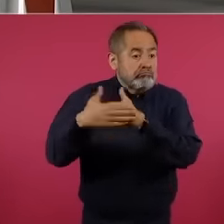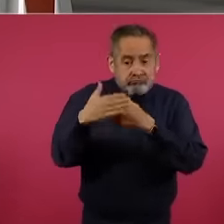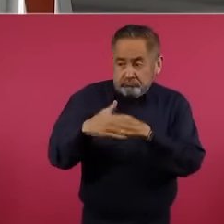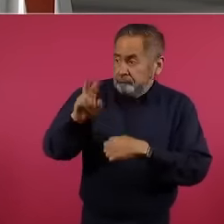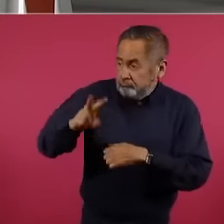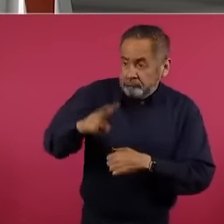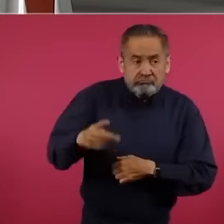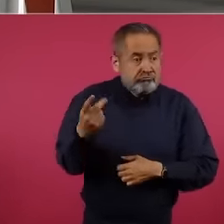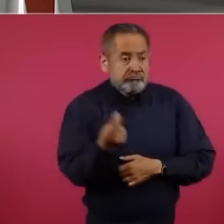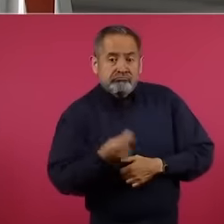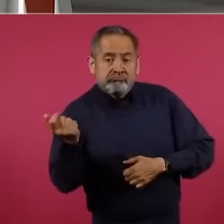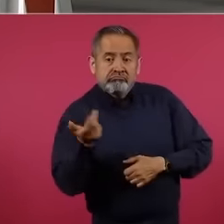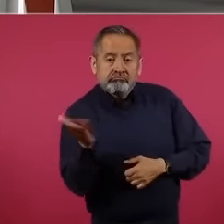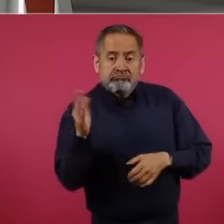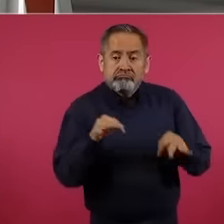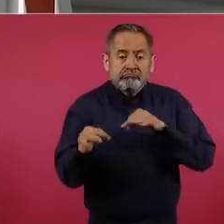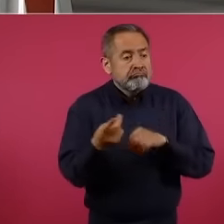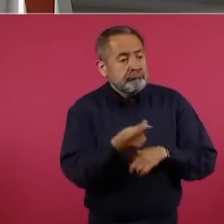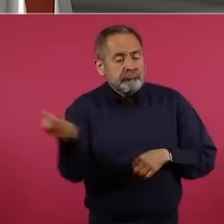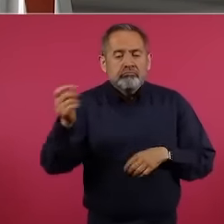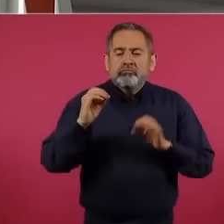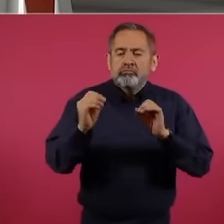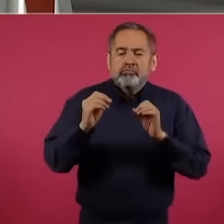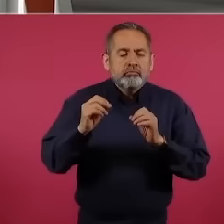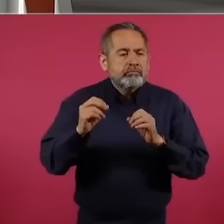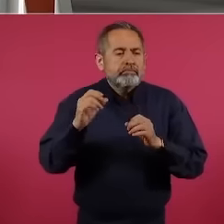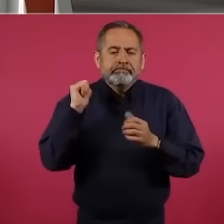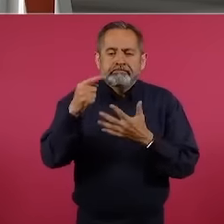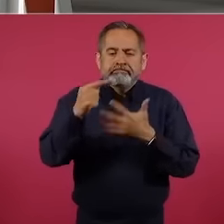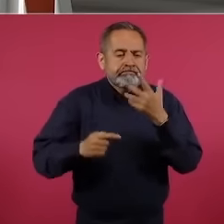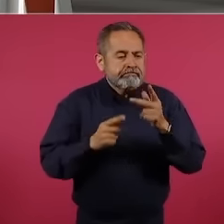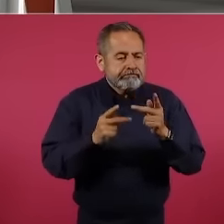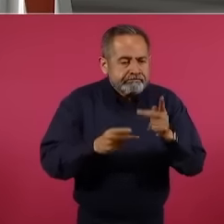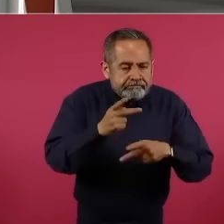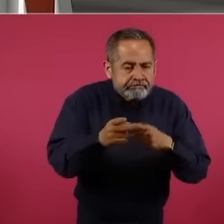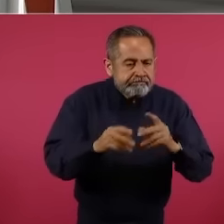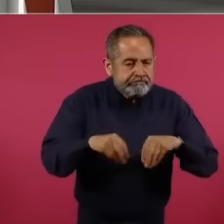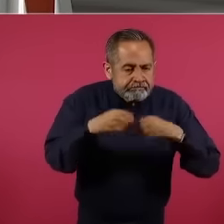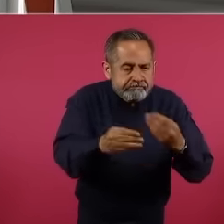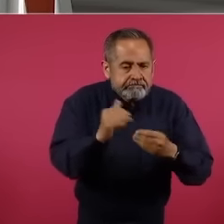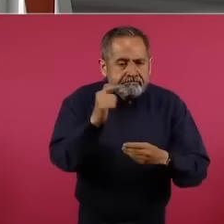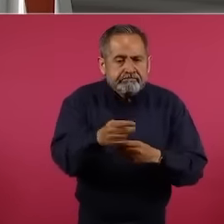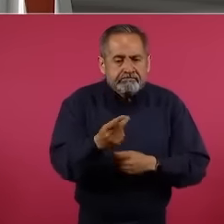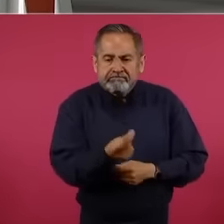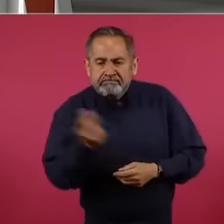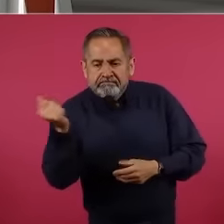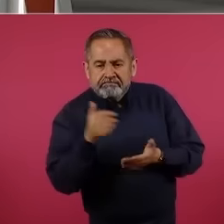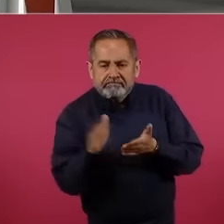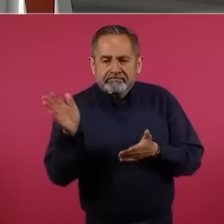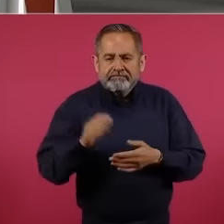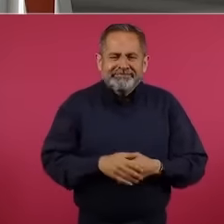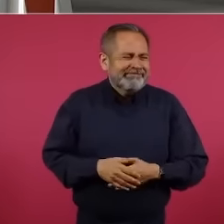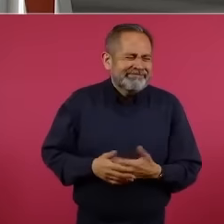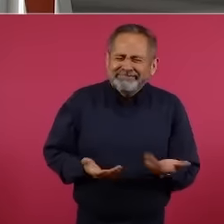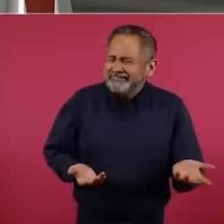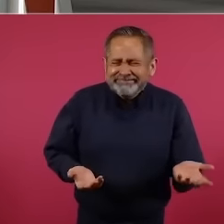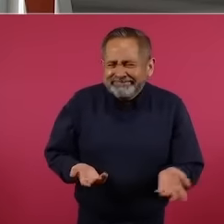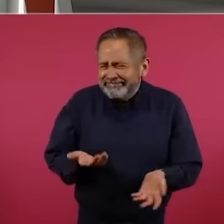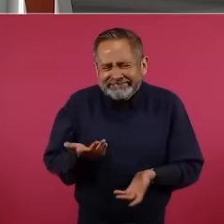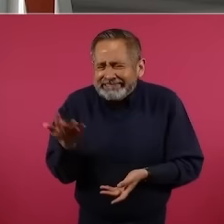perder sus prestaciones, los trabajadores del Poder Judicial. Eso es falso,